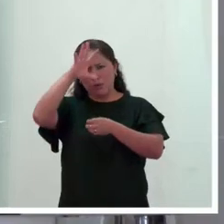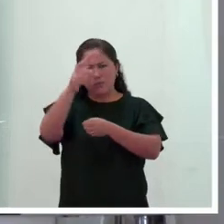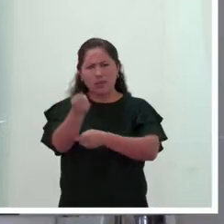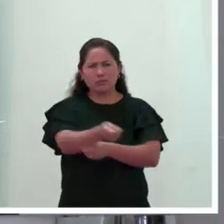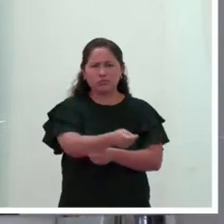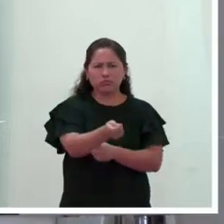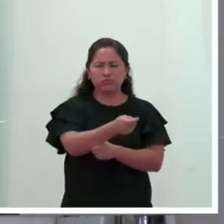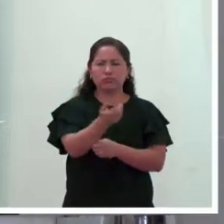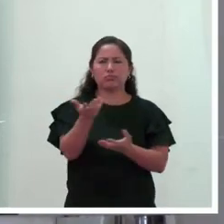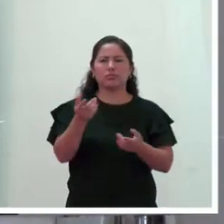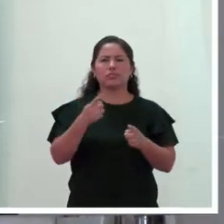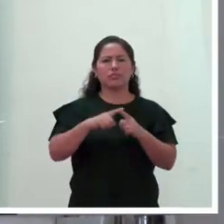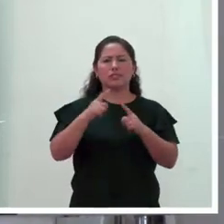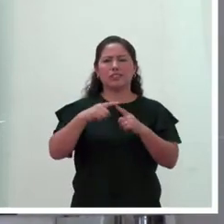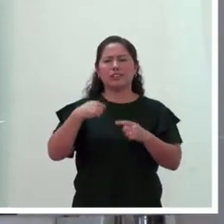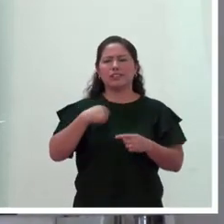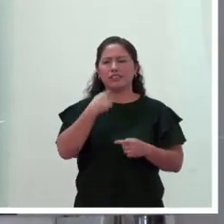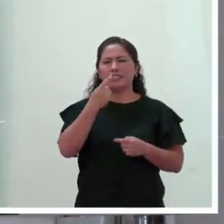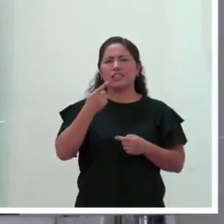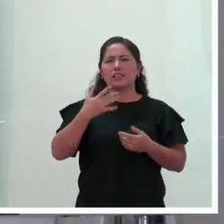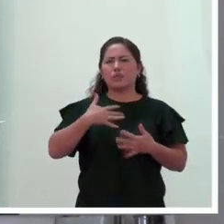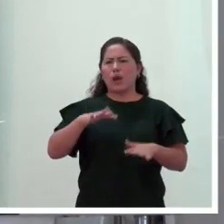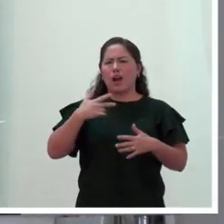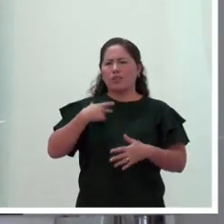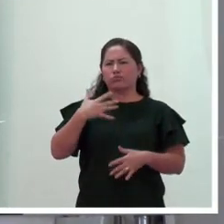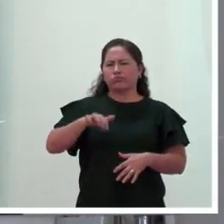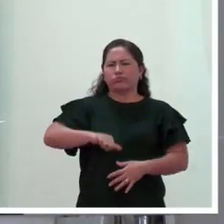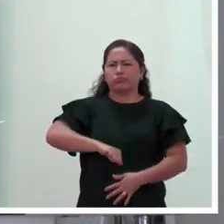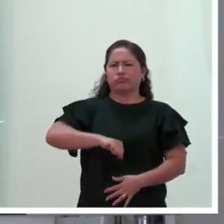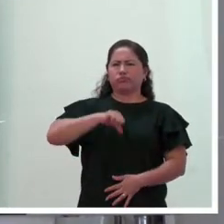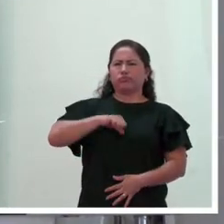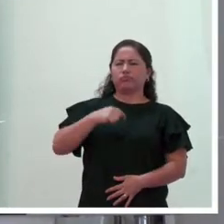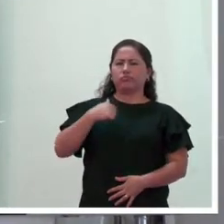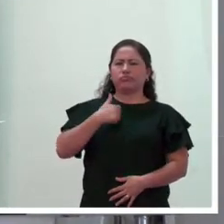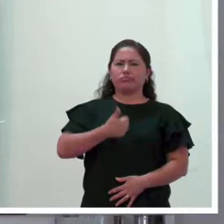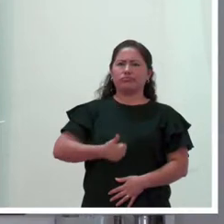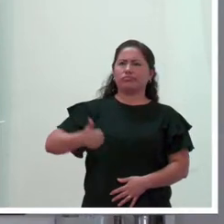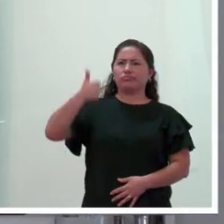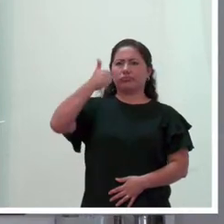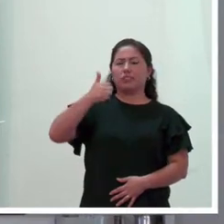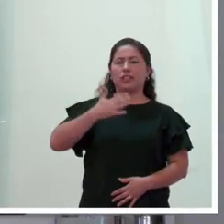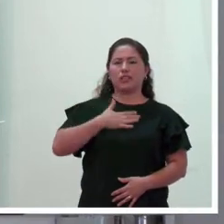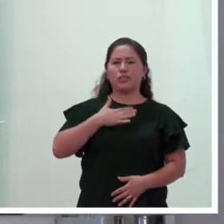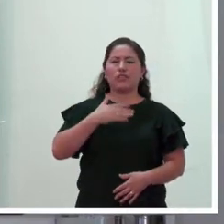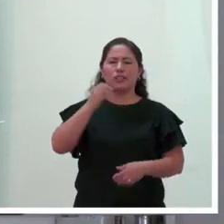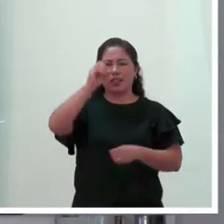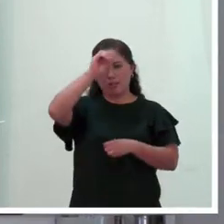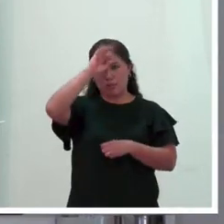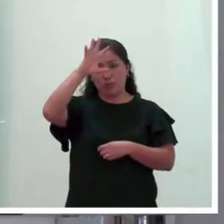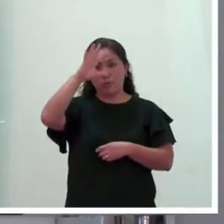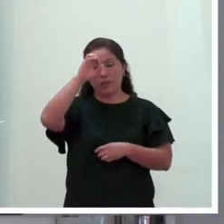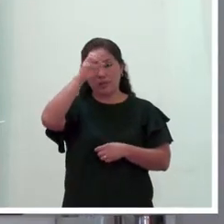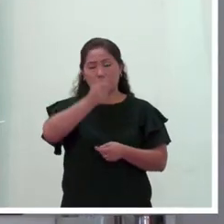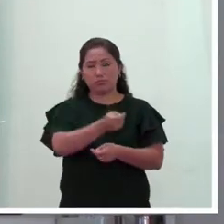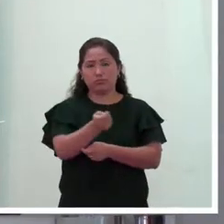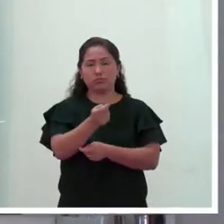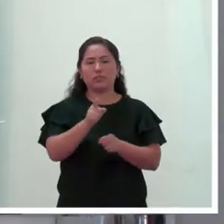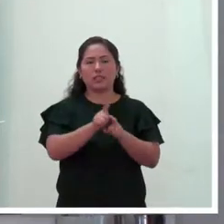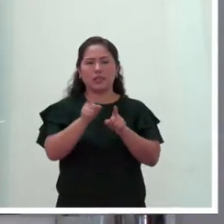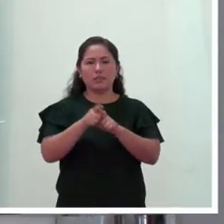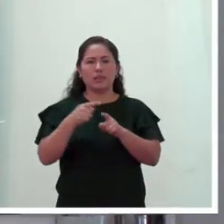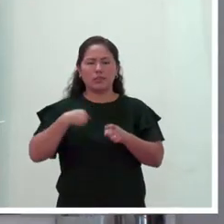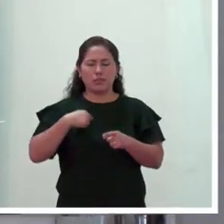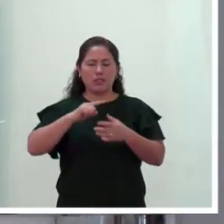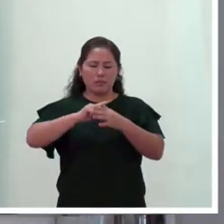No voy a cansar de decir, porque estoy orgullosa de ser comandante del Cuerpo de Bomberos. Igual empecé desde